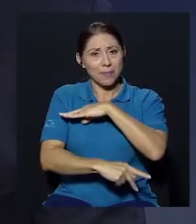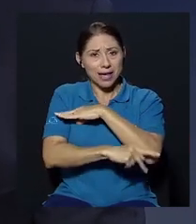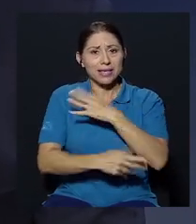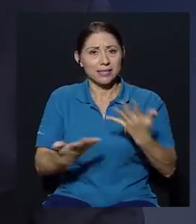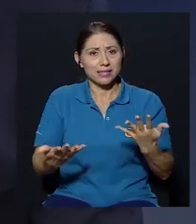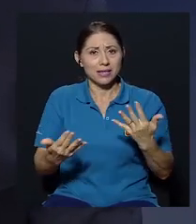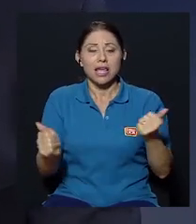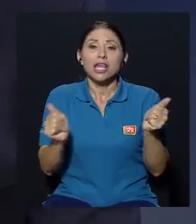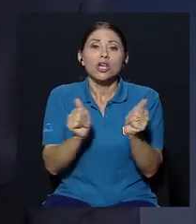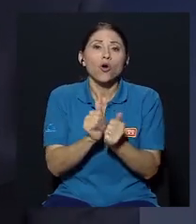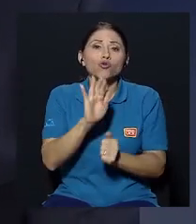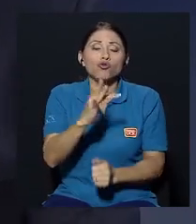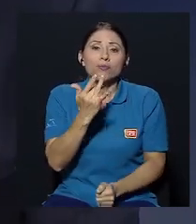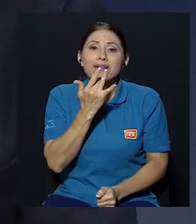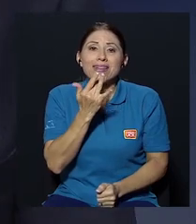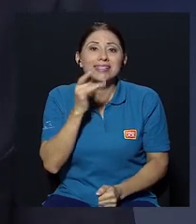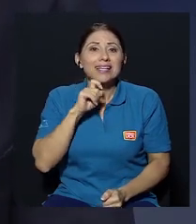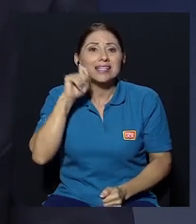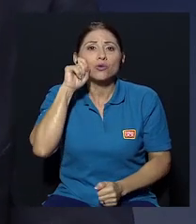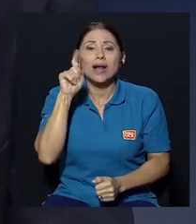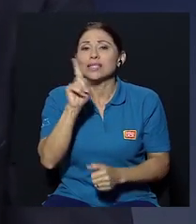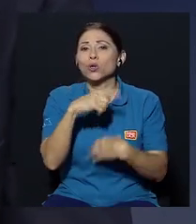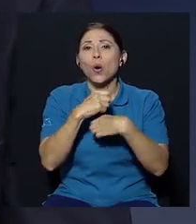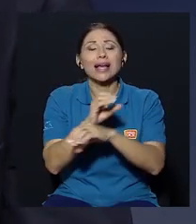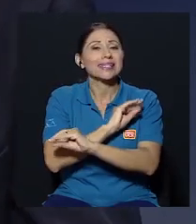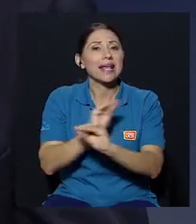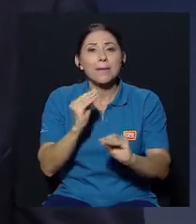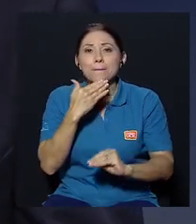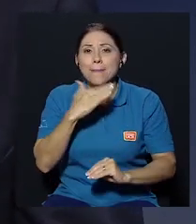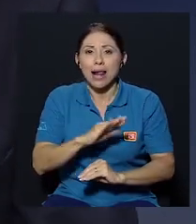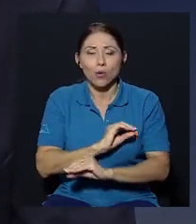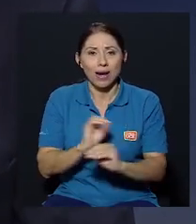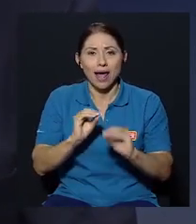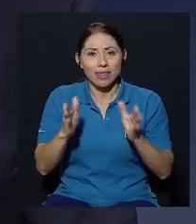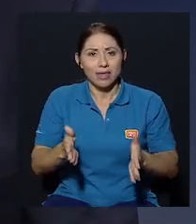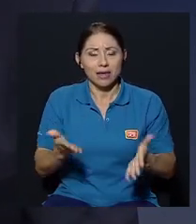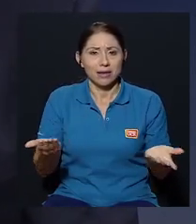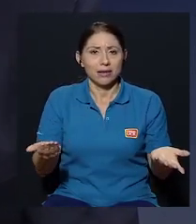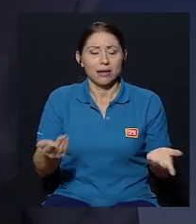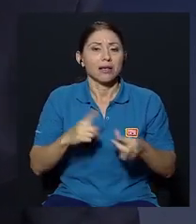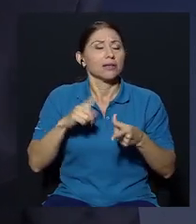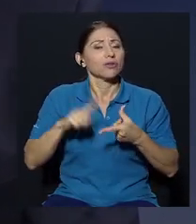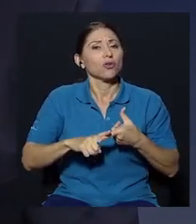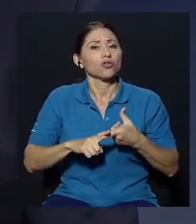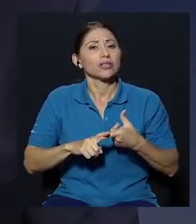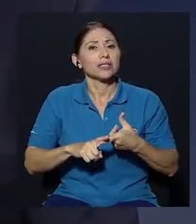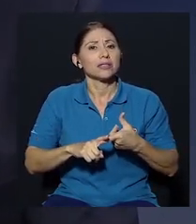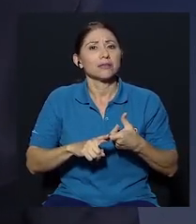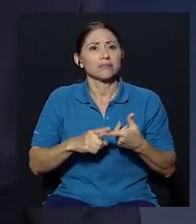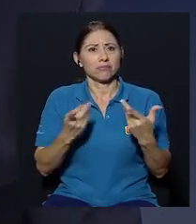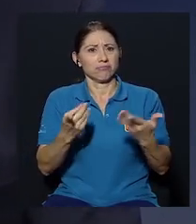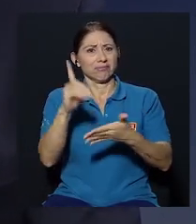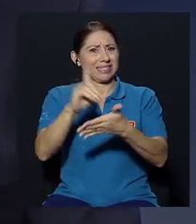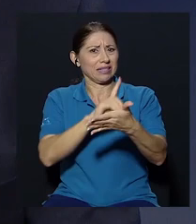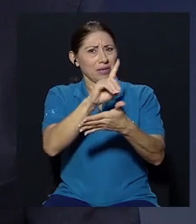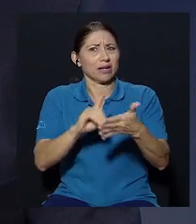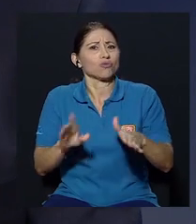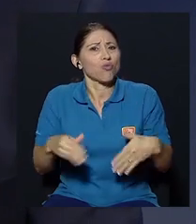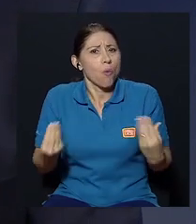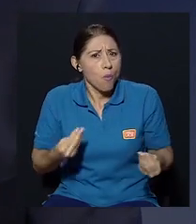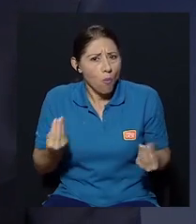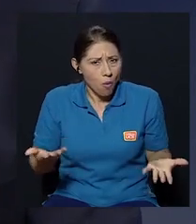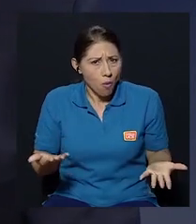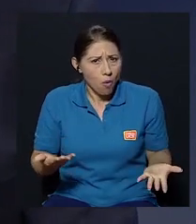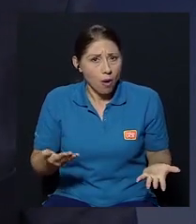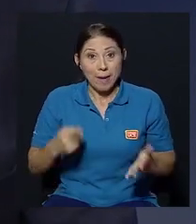país y que con sus preferencias sexuales no le hacen el mal a nadie y que es un absurdo entonces que las discriminemos